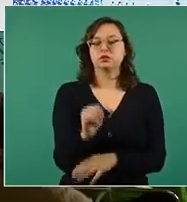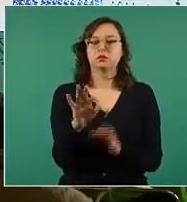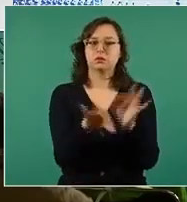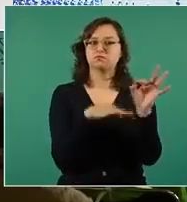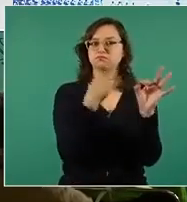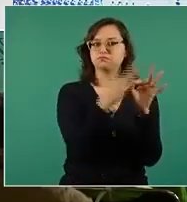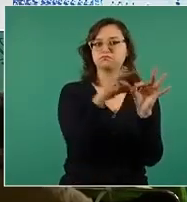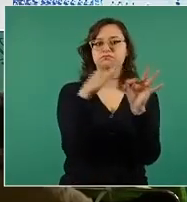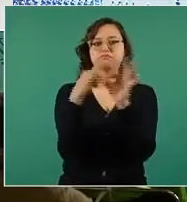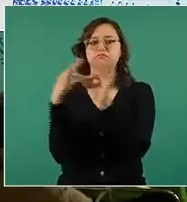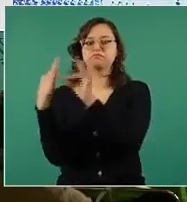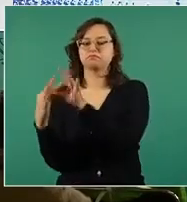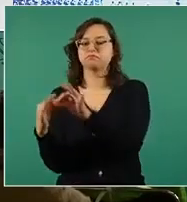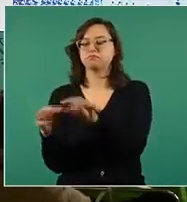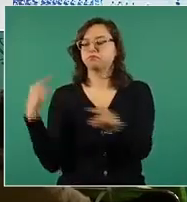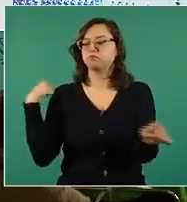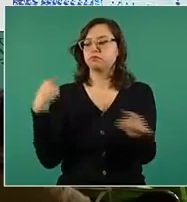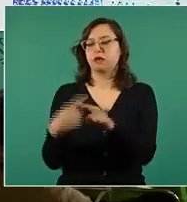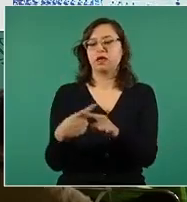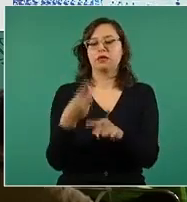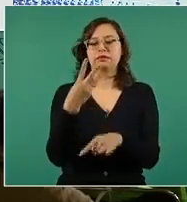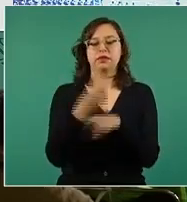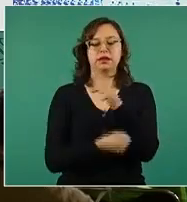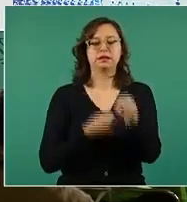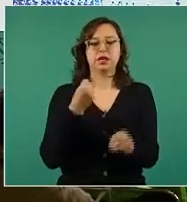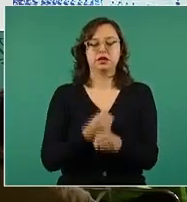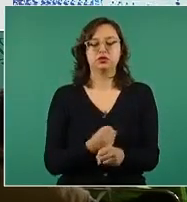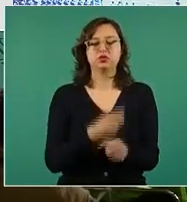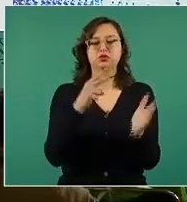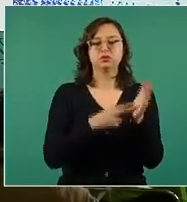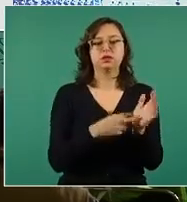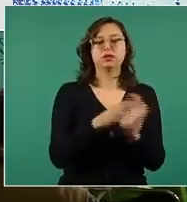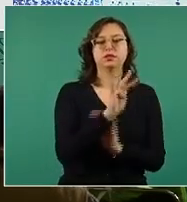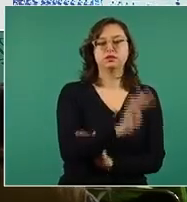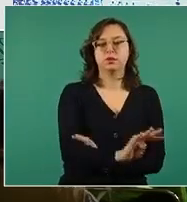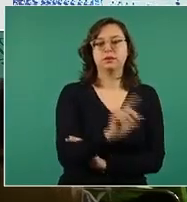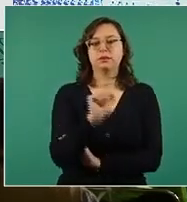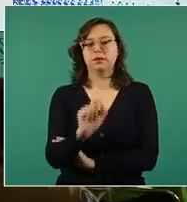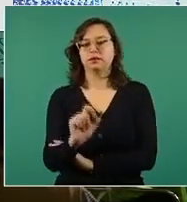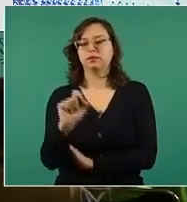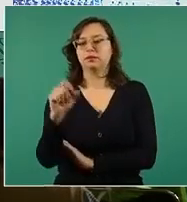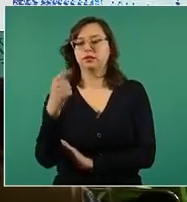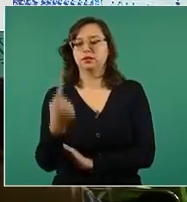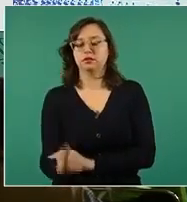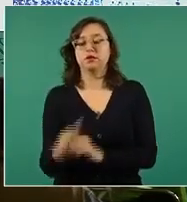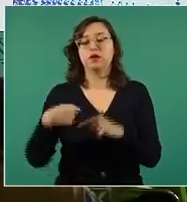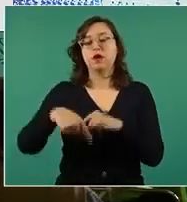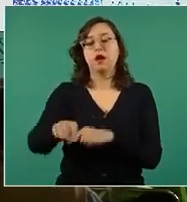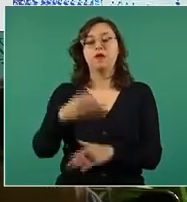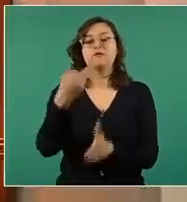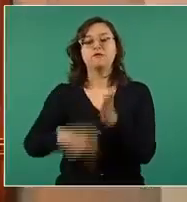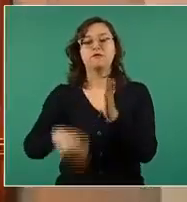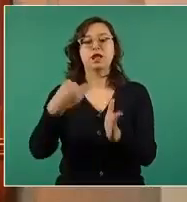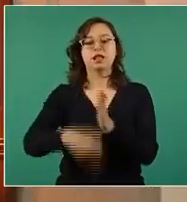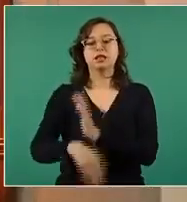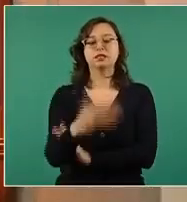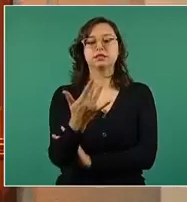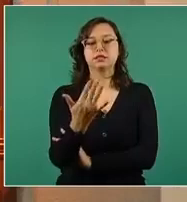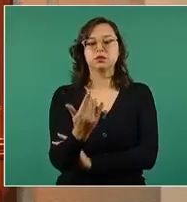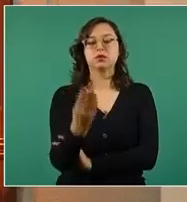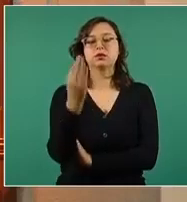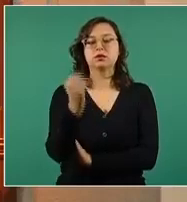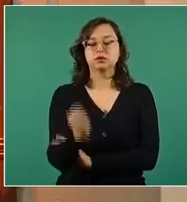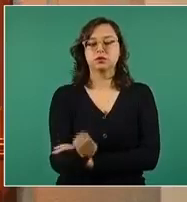de los tres años, 2019, 2020 y 2021. En construcción nos quedan 59 y